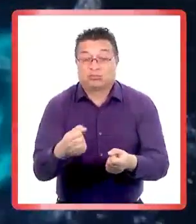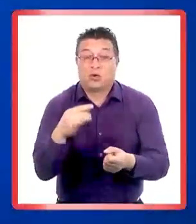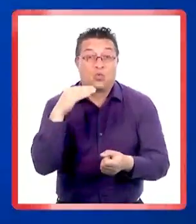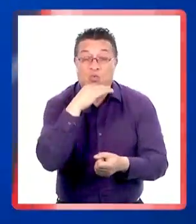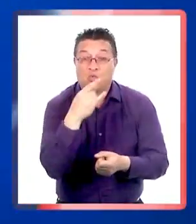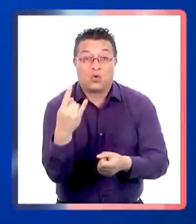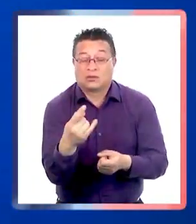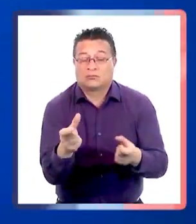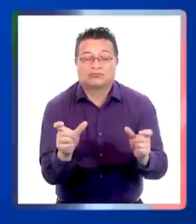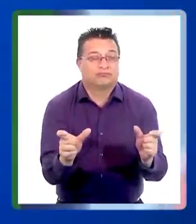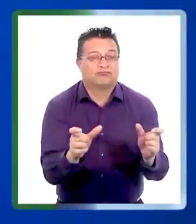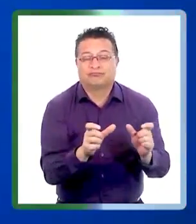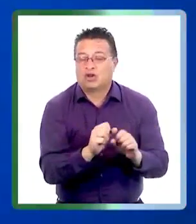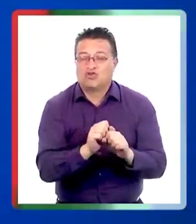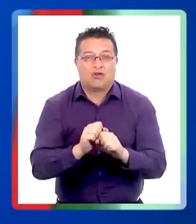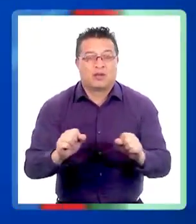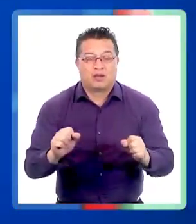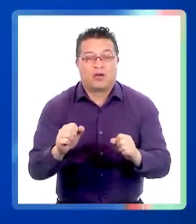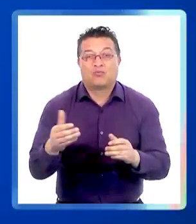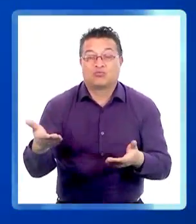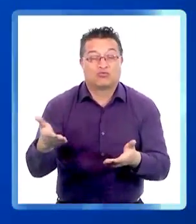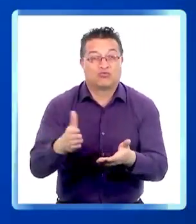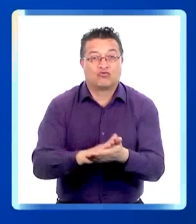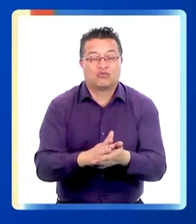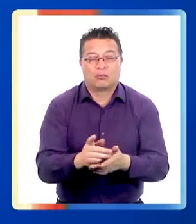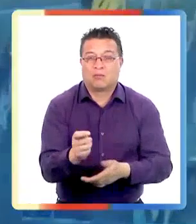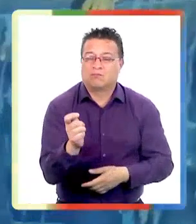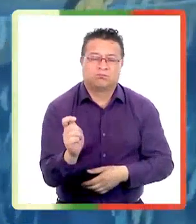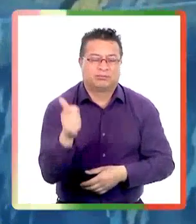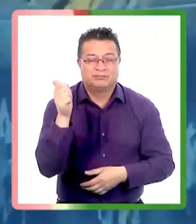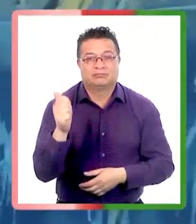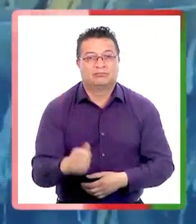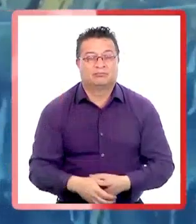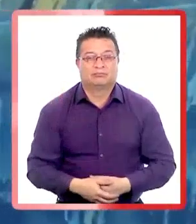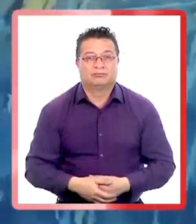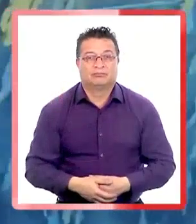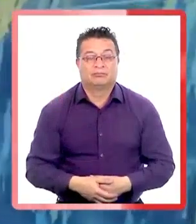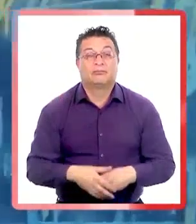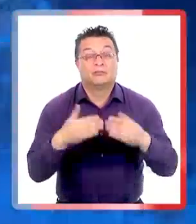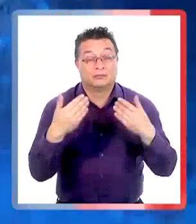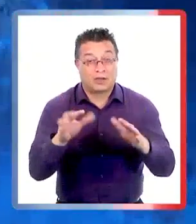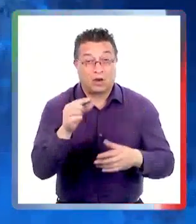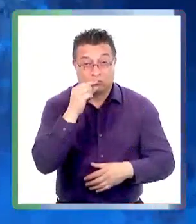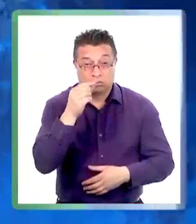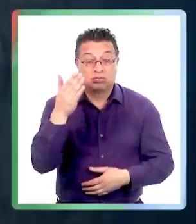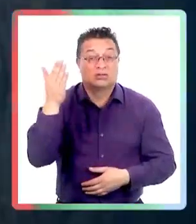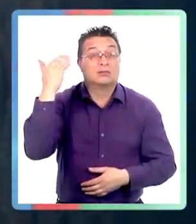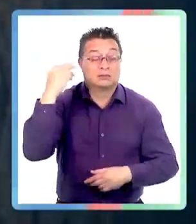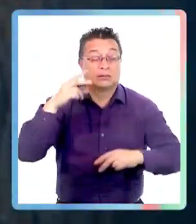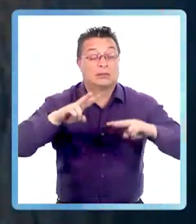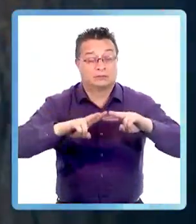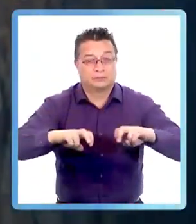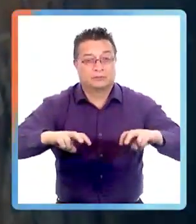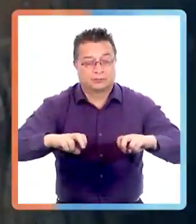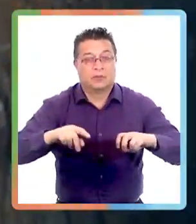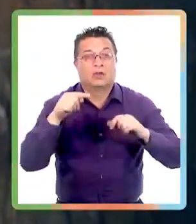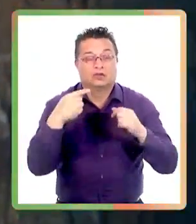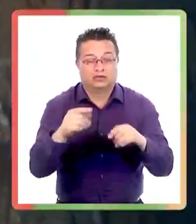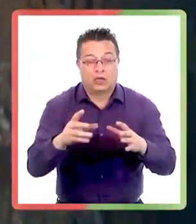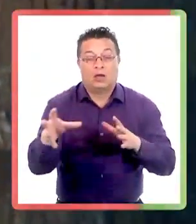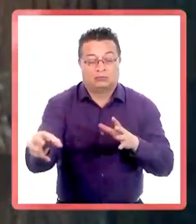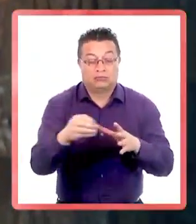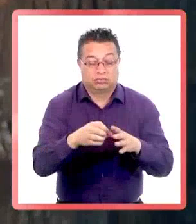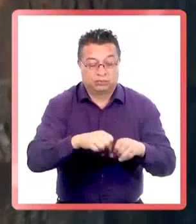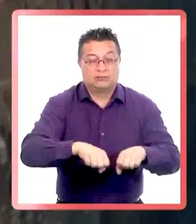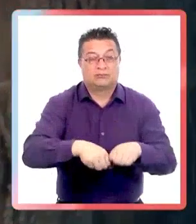piloto no pudo accionar la palanca de emergencia y perdió el control. La muerte fue instantánea. Hace ya algunos días los